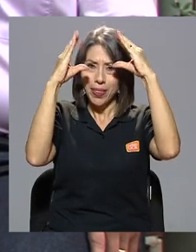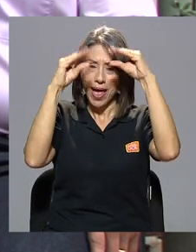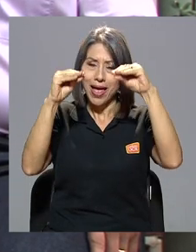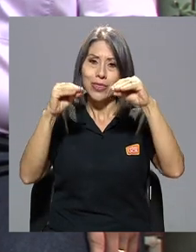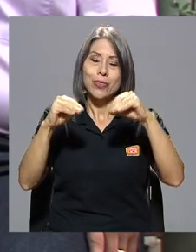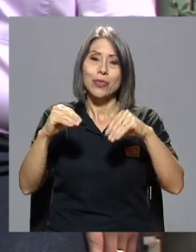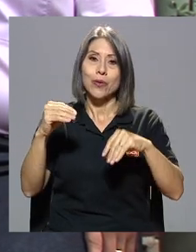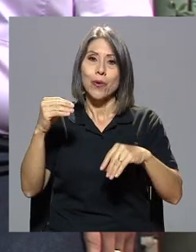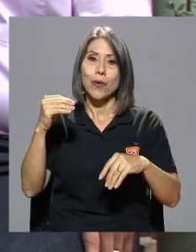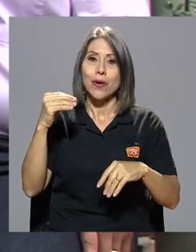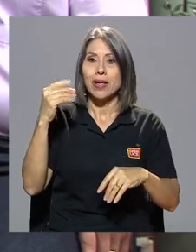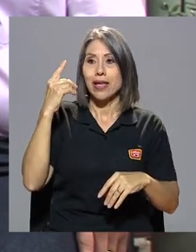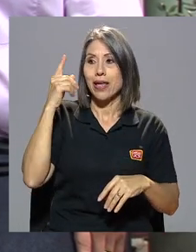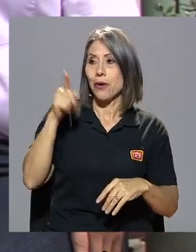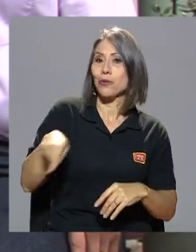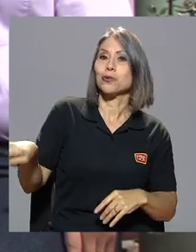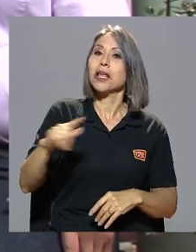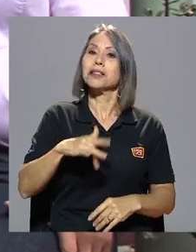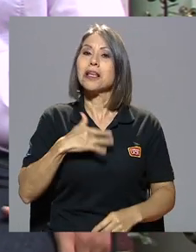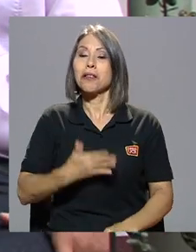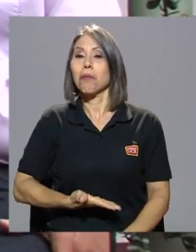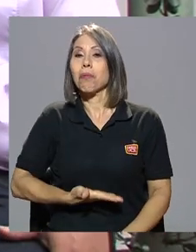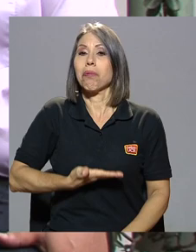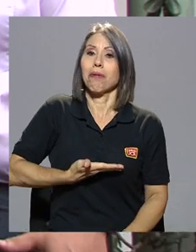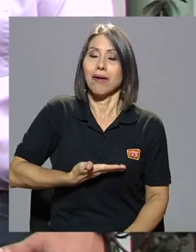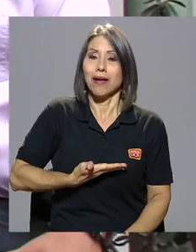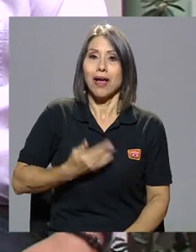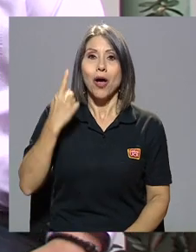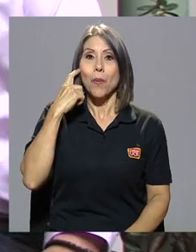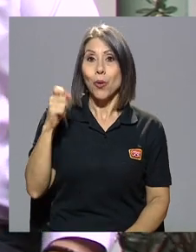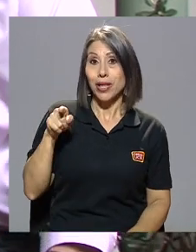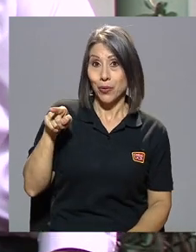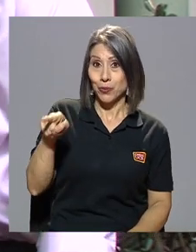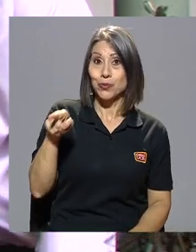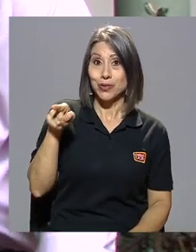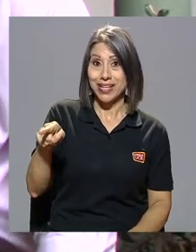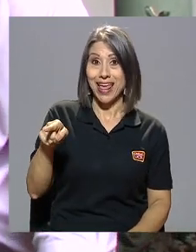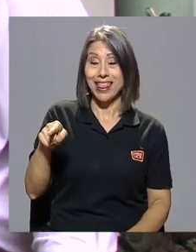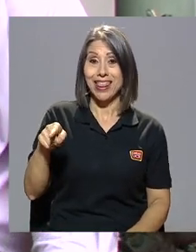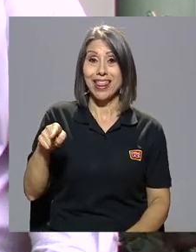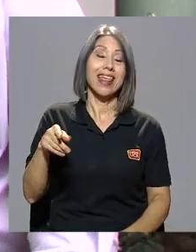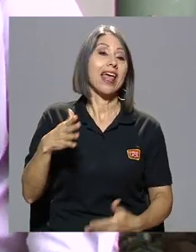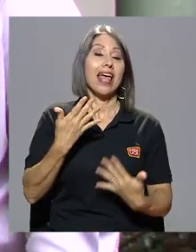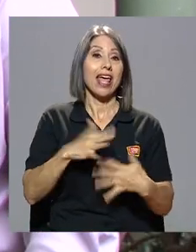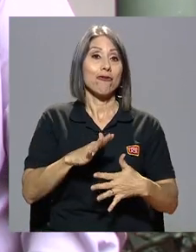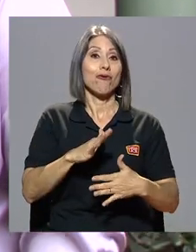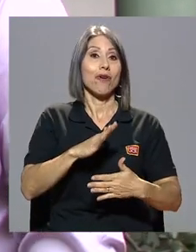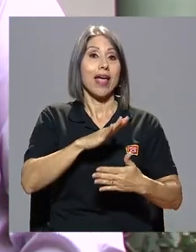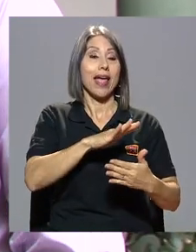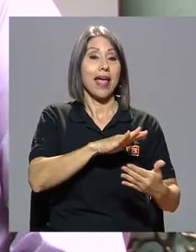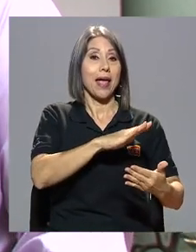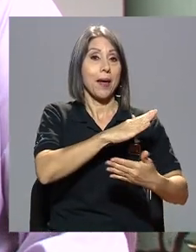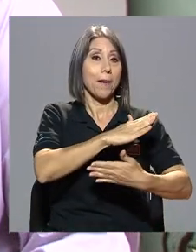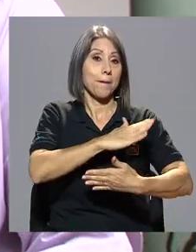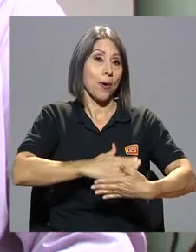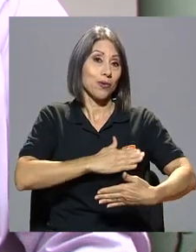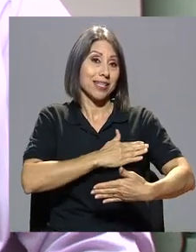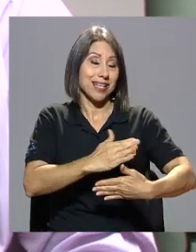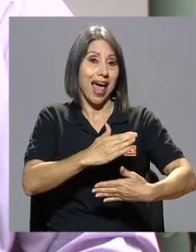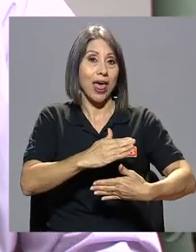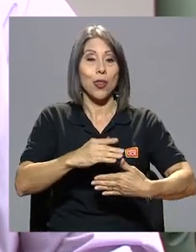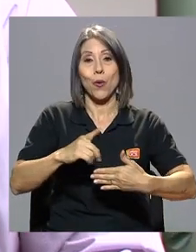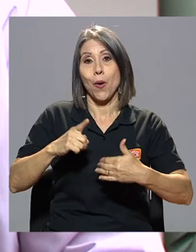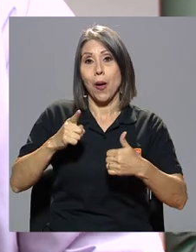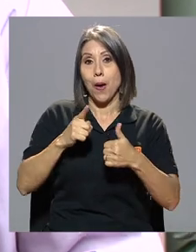que para usted es inclusive para presumir, porque usted fue bautizado, hizo la primera comunión y confirmado en una